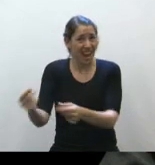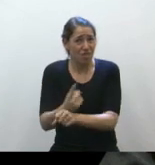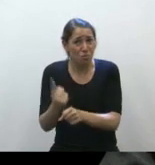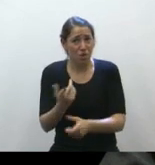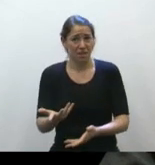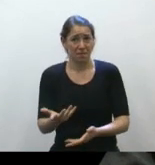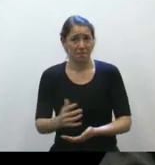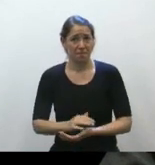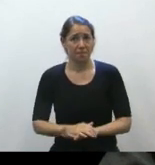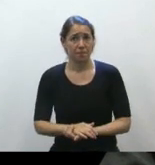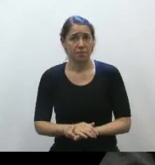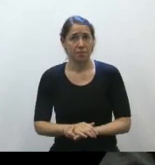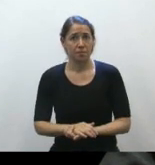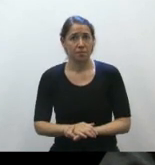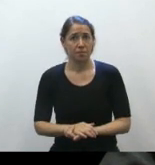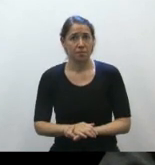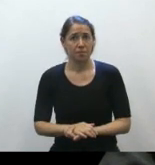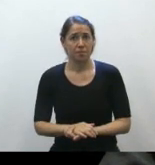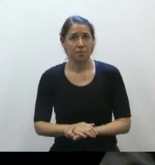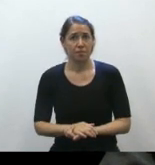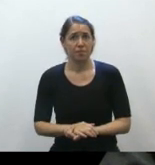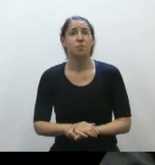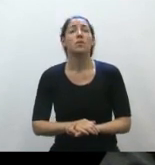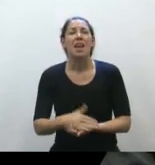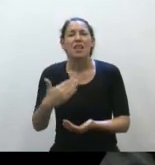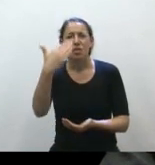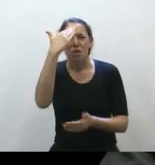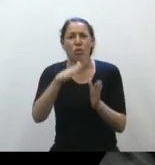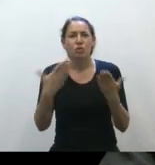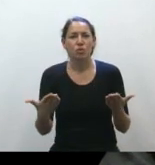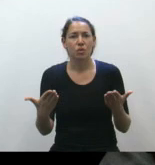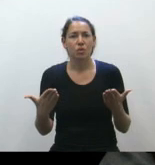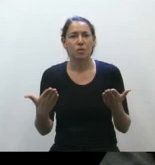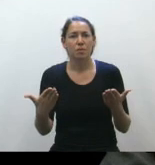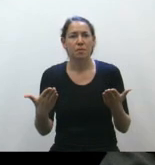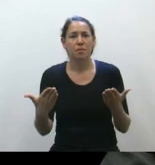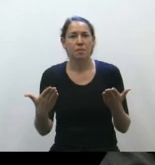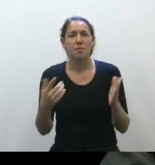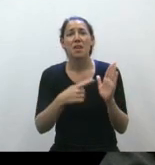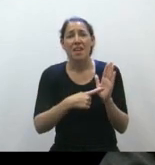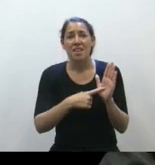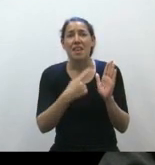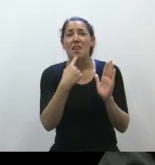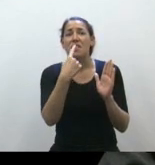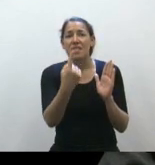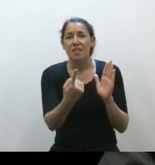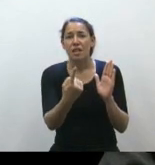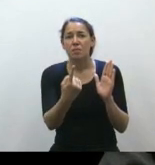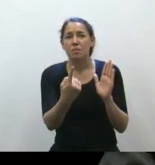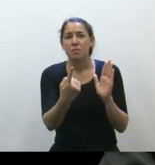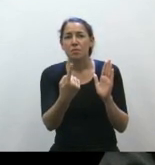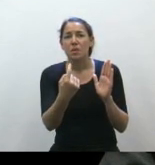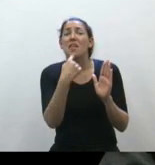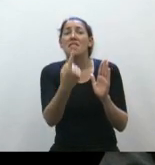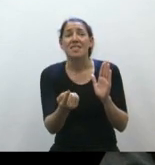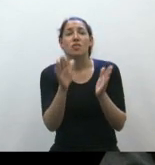Se dice que la Constitución no dice que no se pueda legalizar el